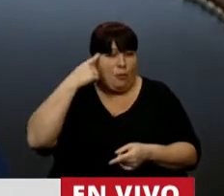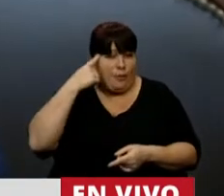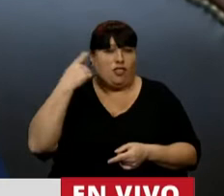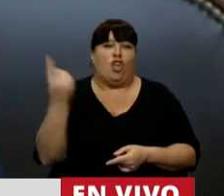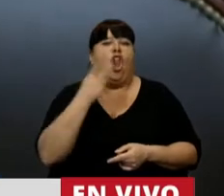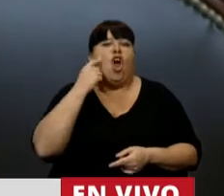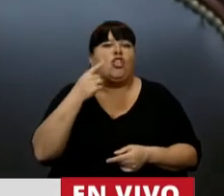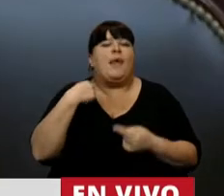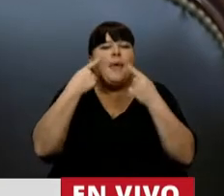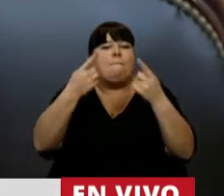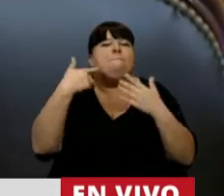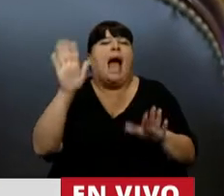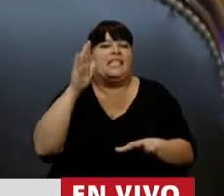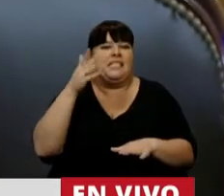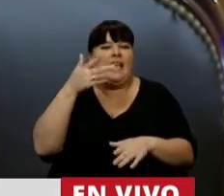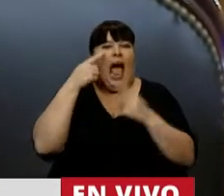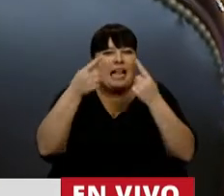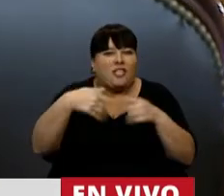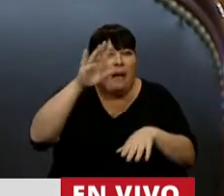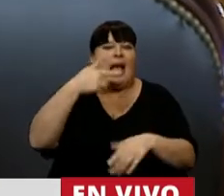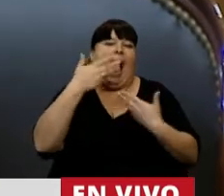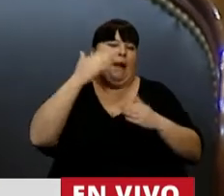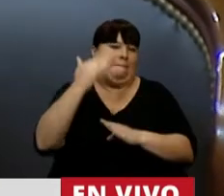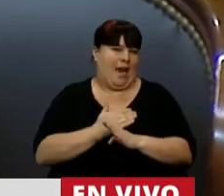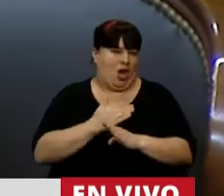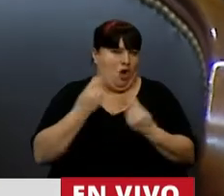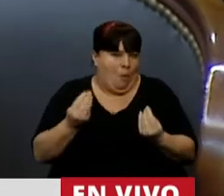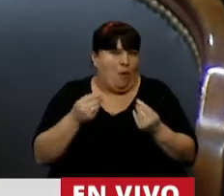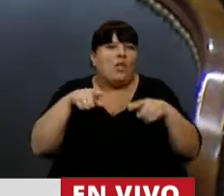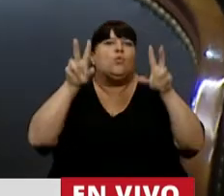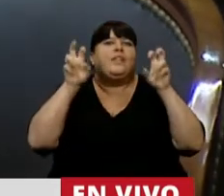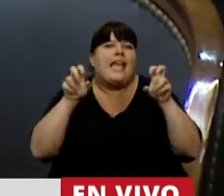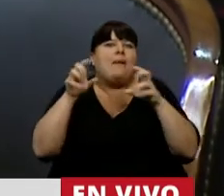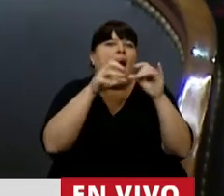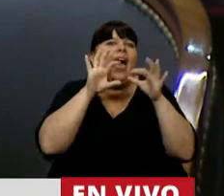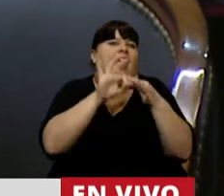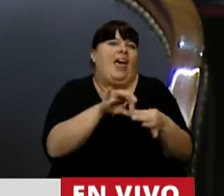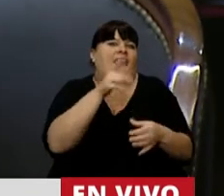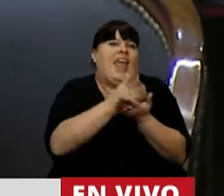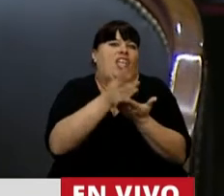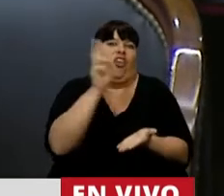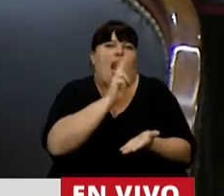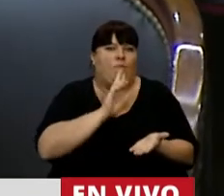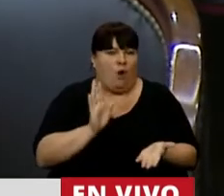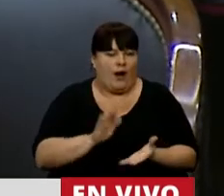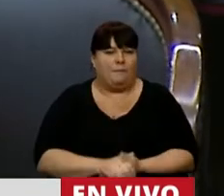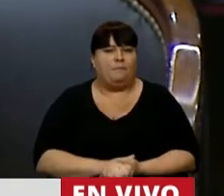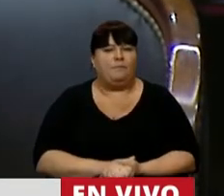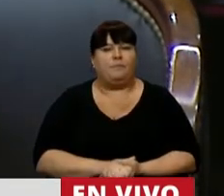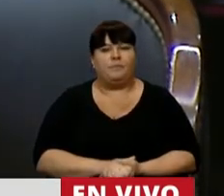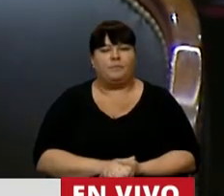que los varones tenemos que escuchar más y hablar menos. Sobre todo cuando se trata de debates ligados a los derechos de las mujeres.